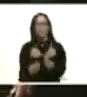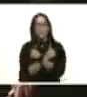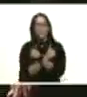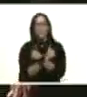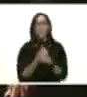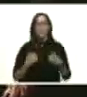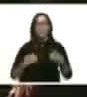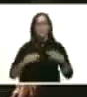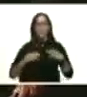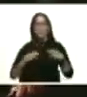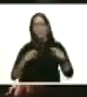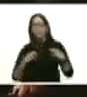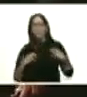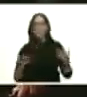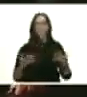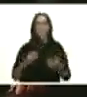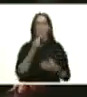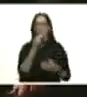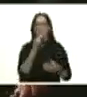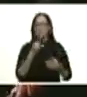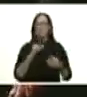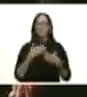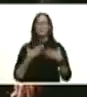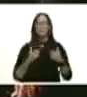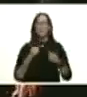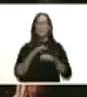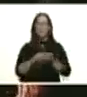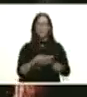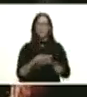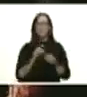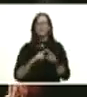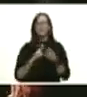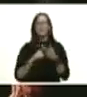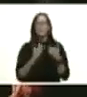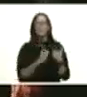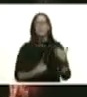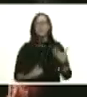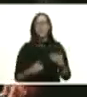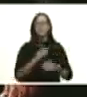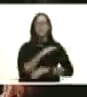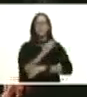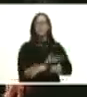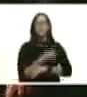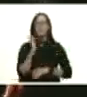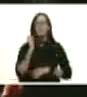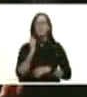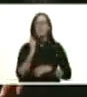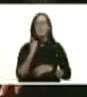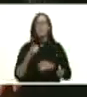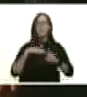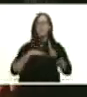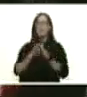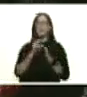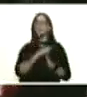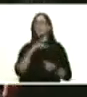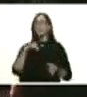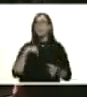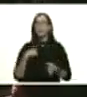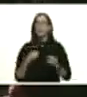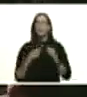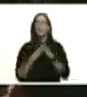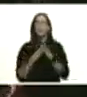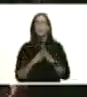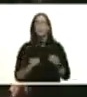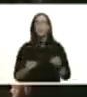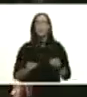vestido con alimentación con salud integral así que presidente esta fuerza de tarea nos adelanta a nosotros todo está